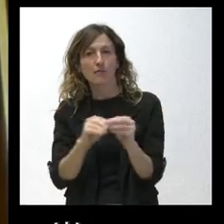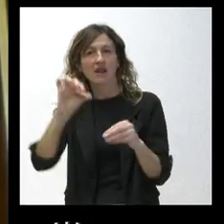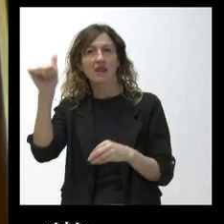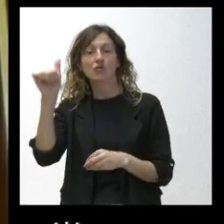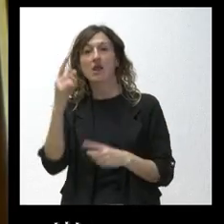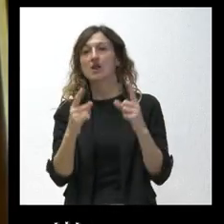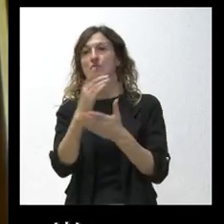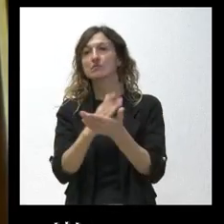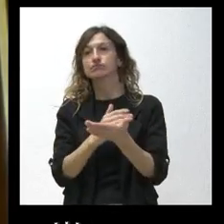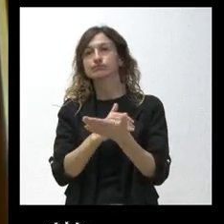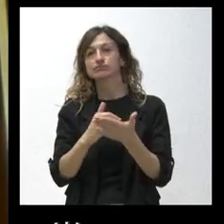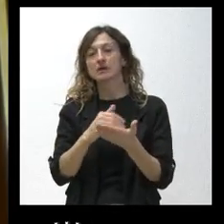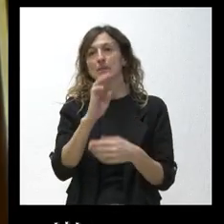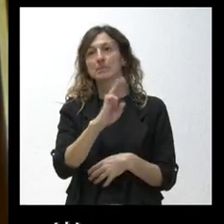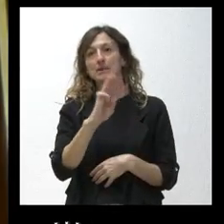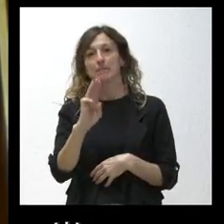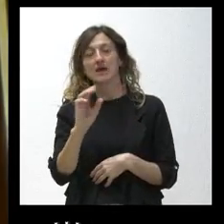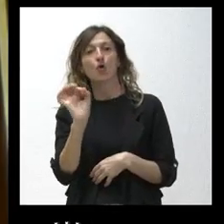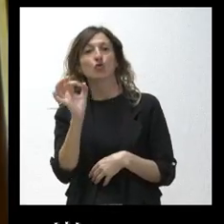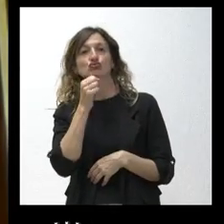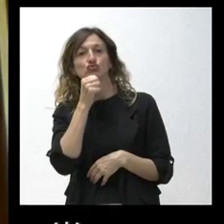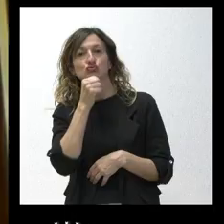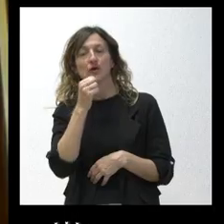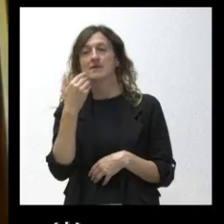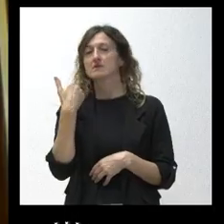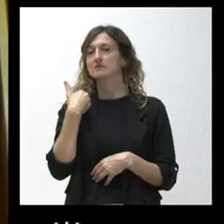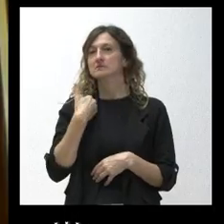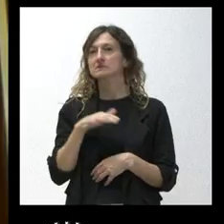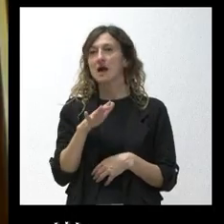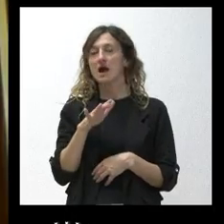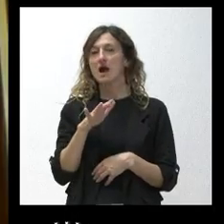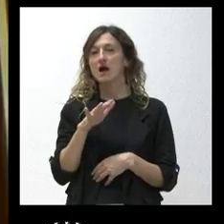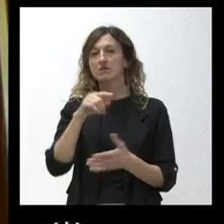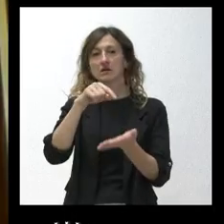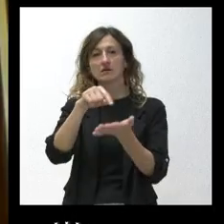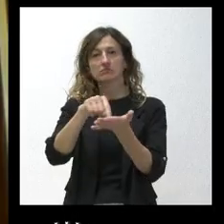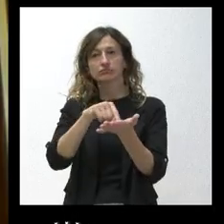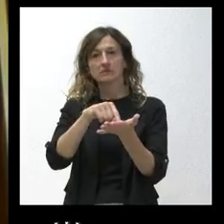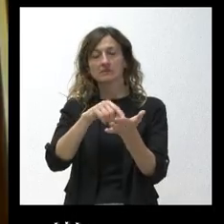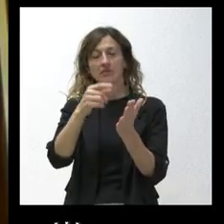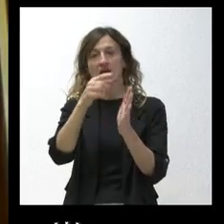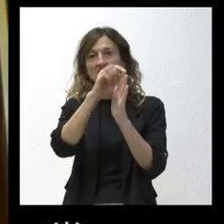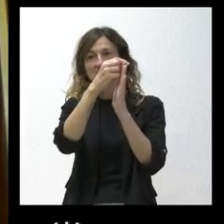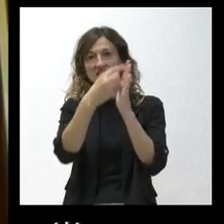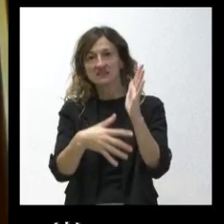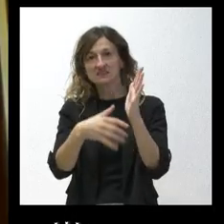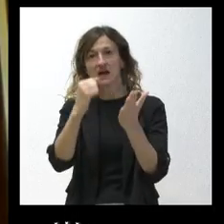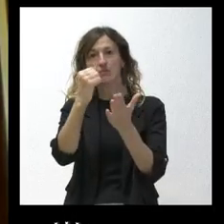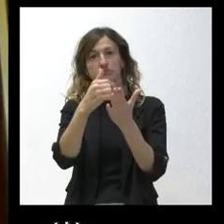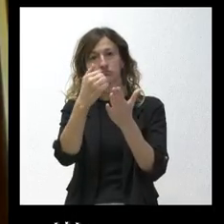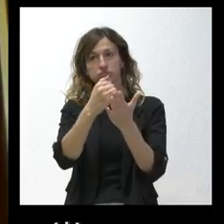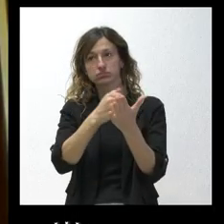comunidades tanto del Partido Popular como del Partido Socialista que ya han cumplido con ese requisito de poner al día ese registro,